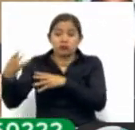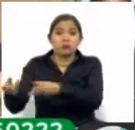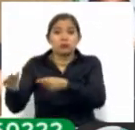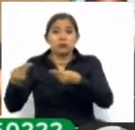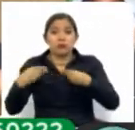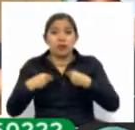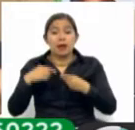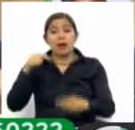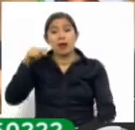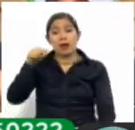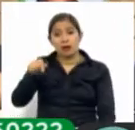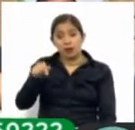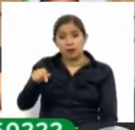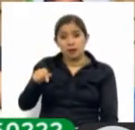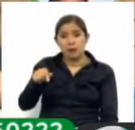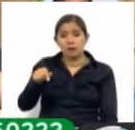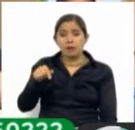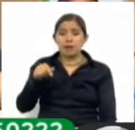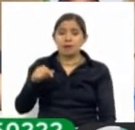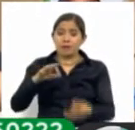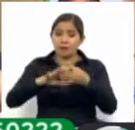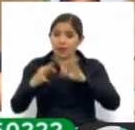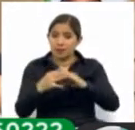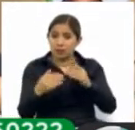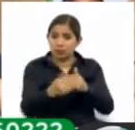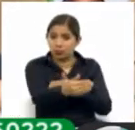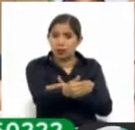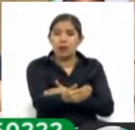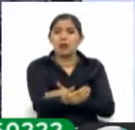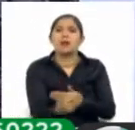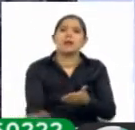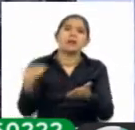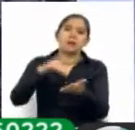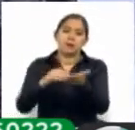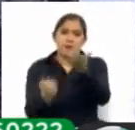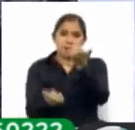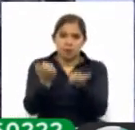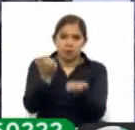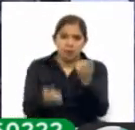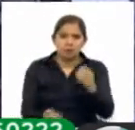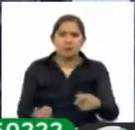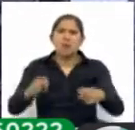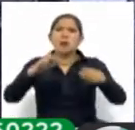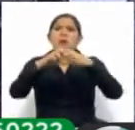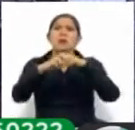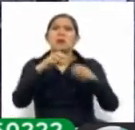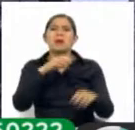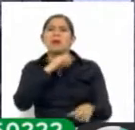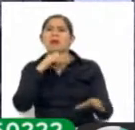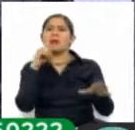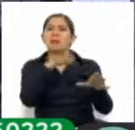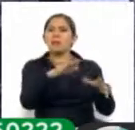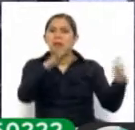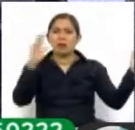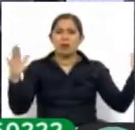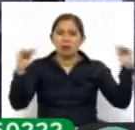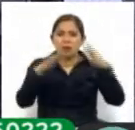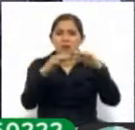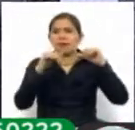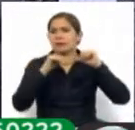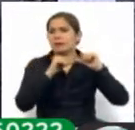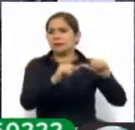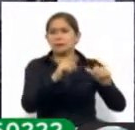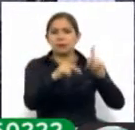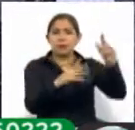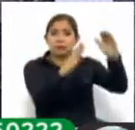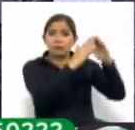partir de esa fecha va a haber otra evaluación. El conflicto de la basura en La Paz persiste y los comunarios de Achocalla